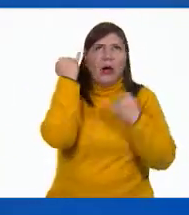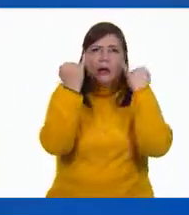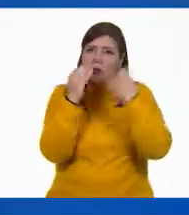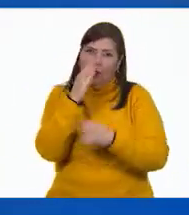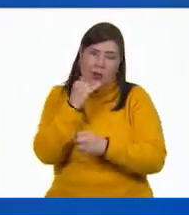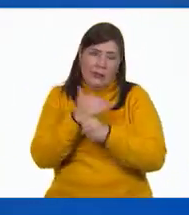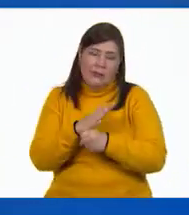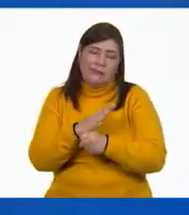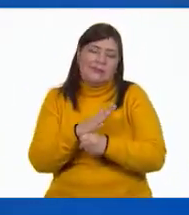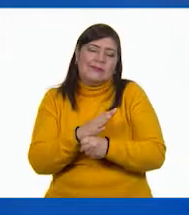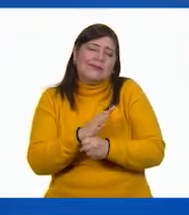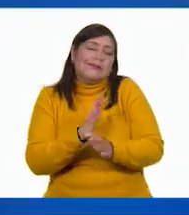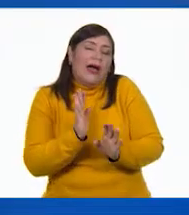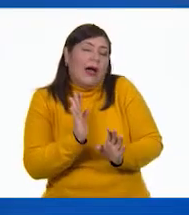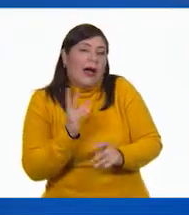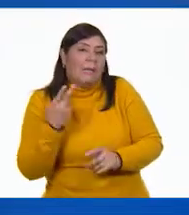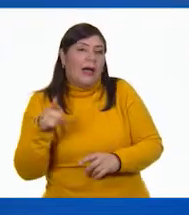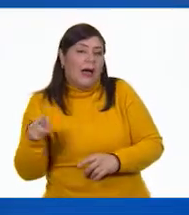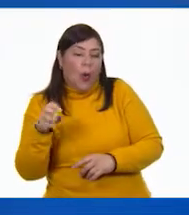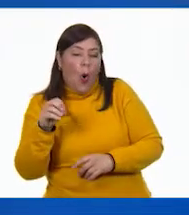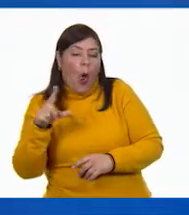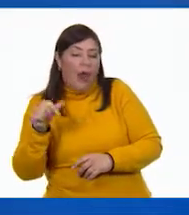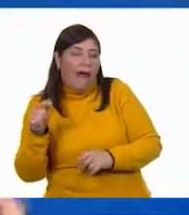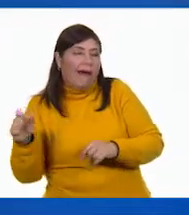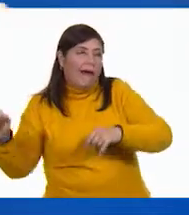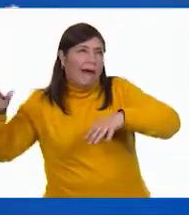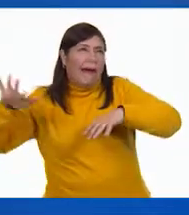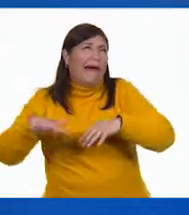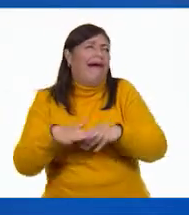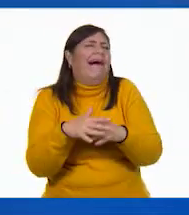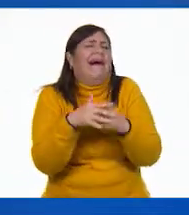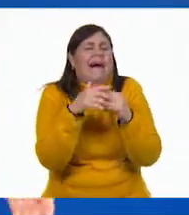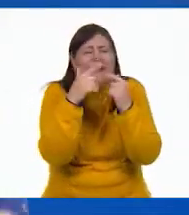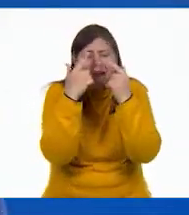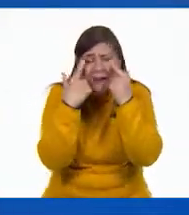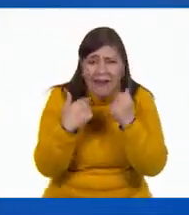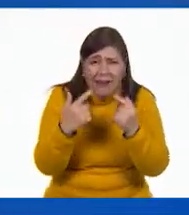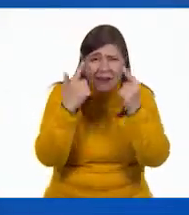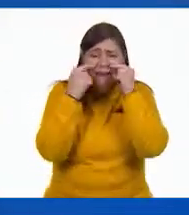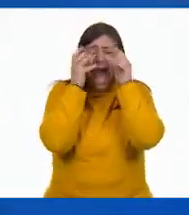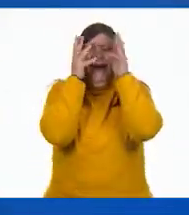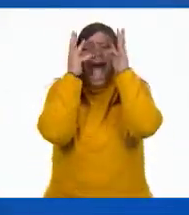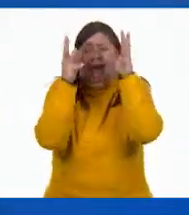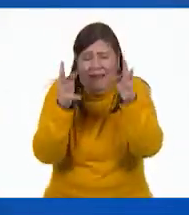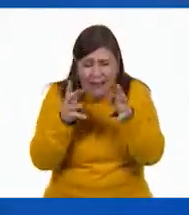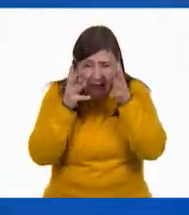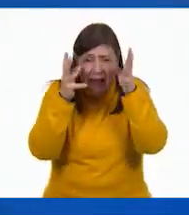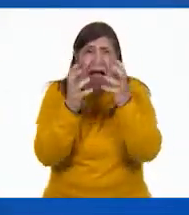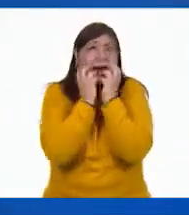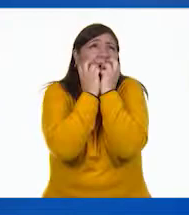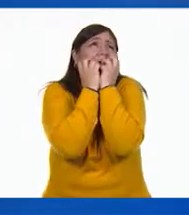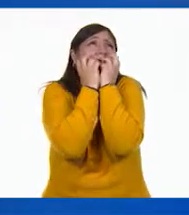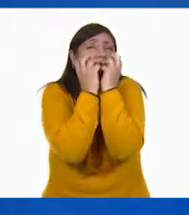Pero ella lloró, gritó, acarició,